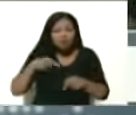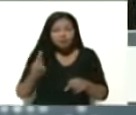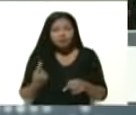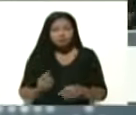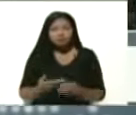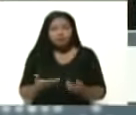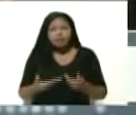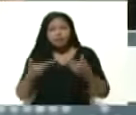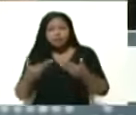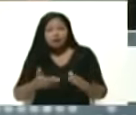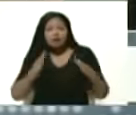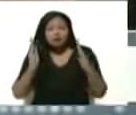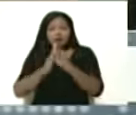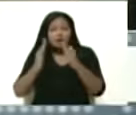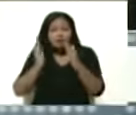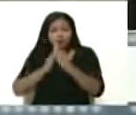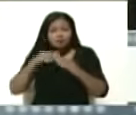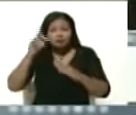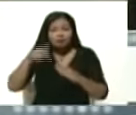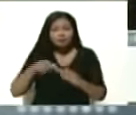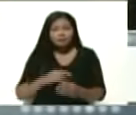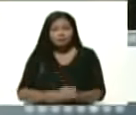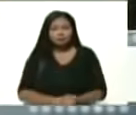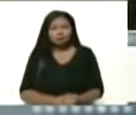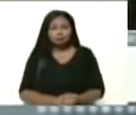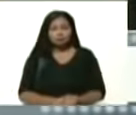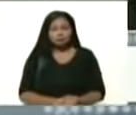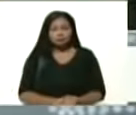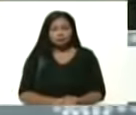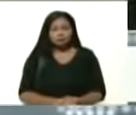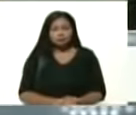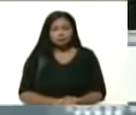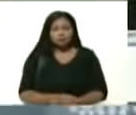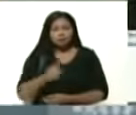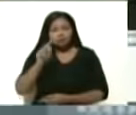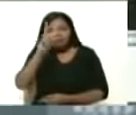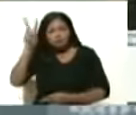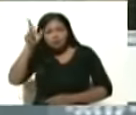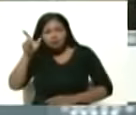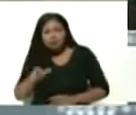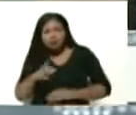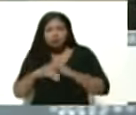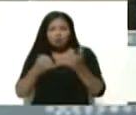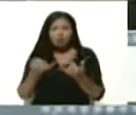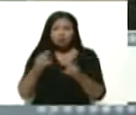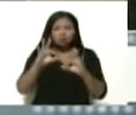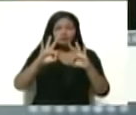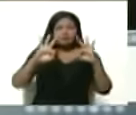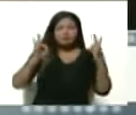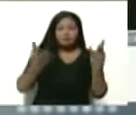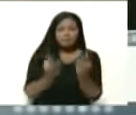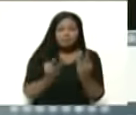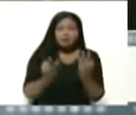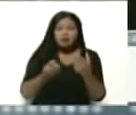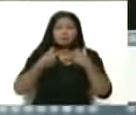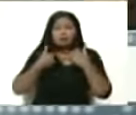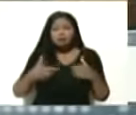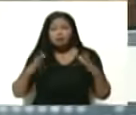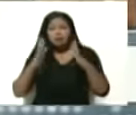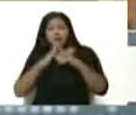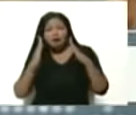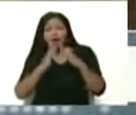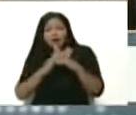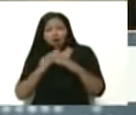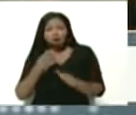entregar vivienda a aquellos venezolanos y venezolanas, a aquellas familias que han perdido su vivienda